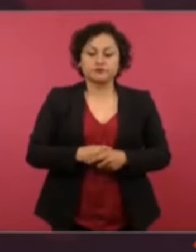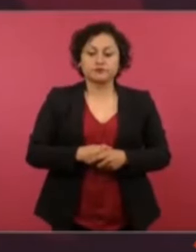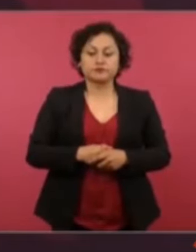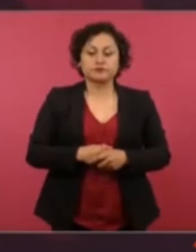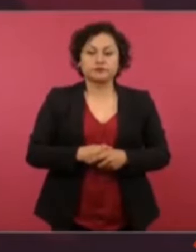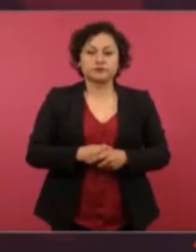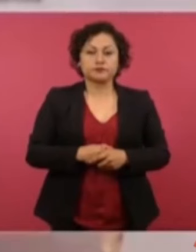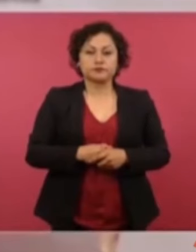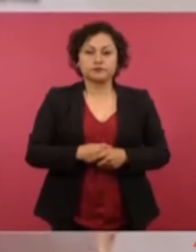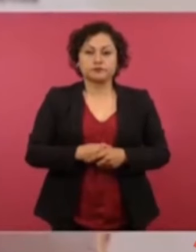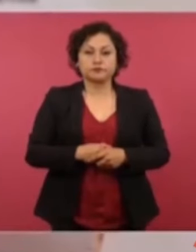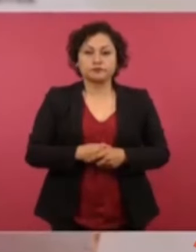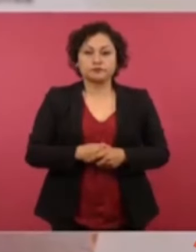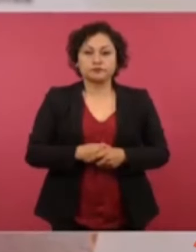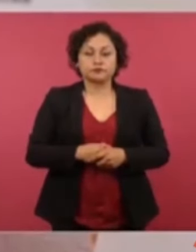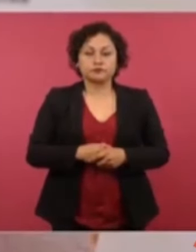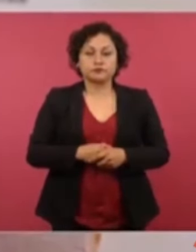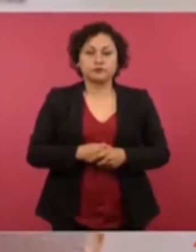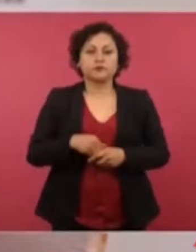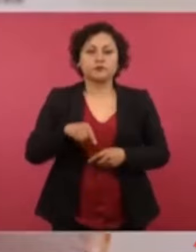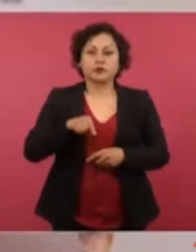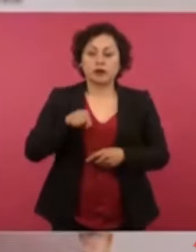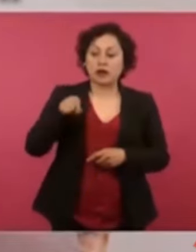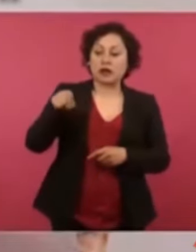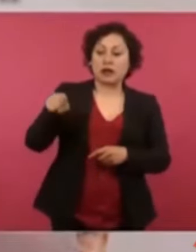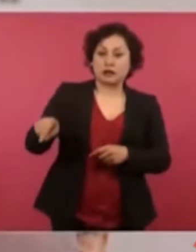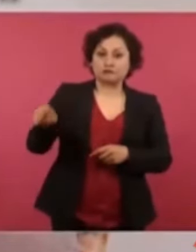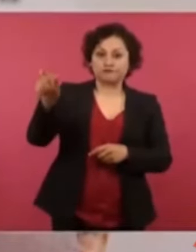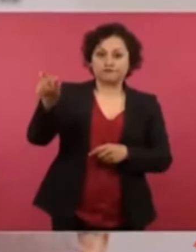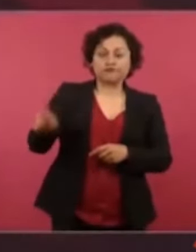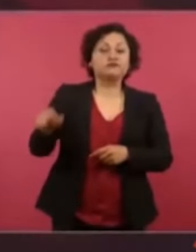indígena Mazateco